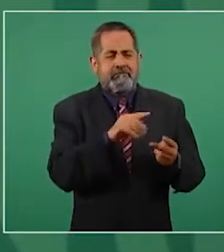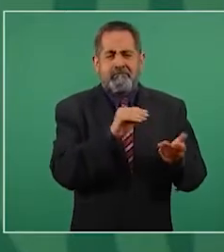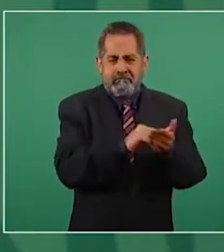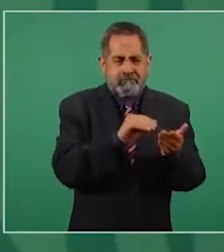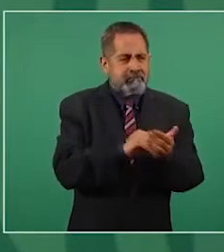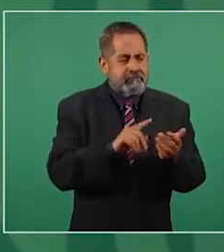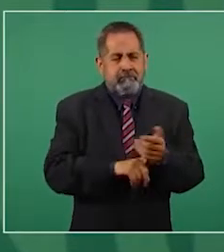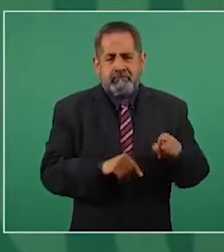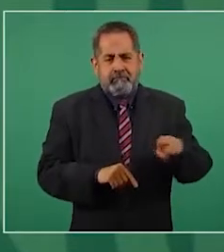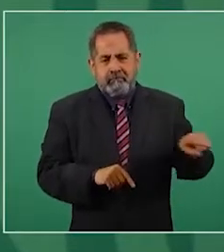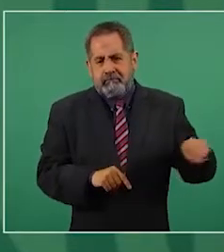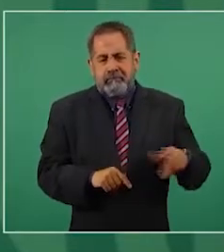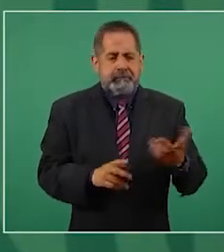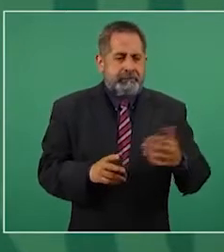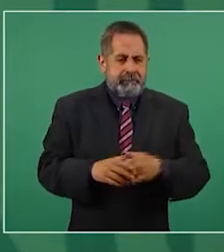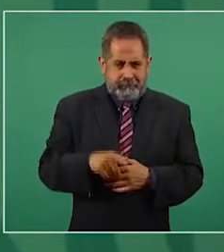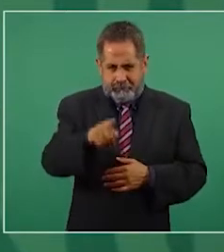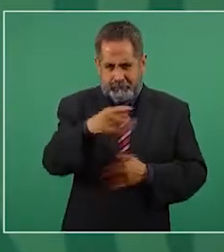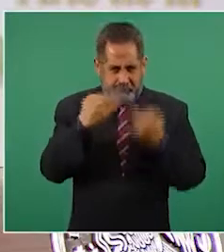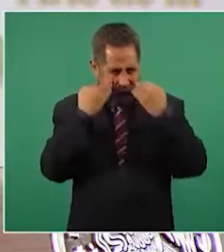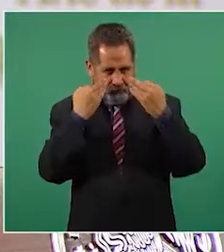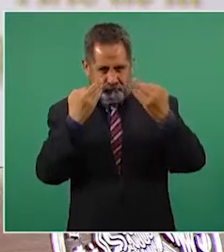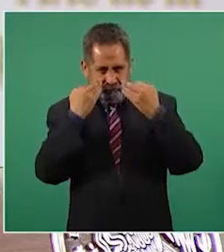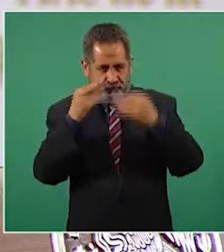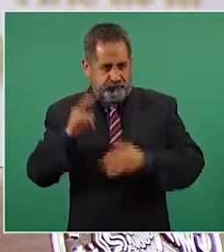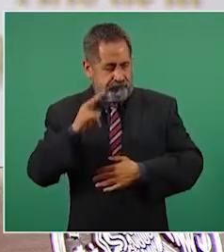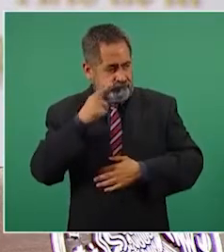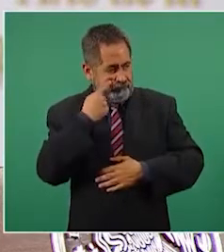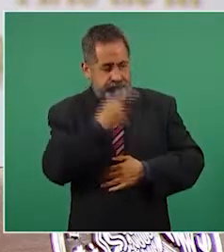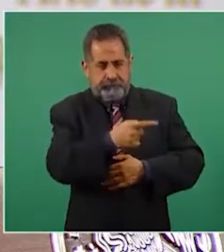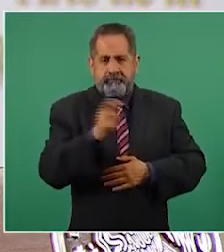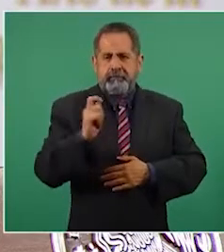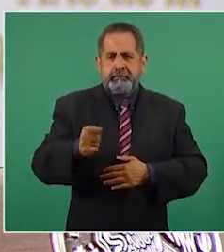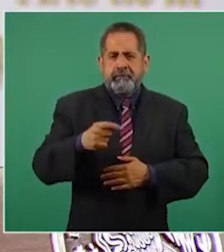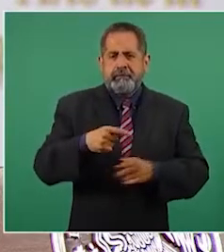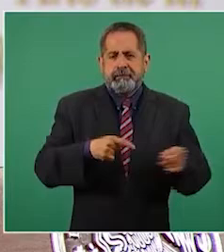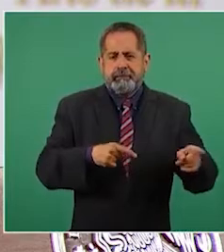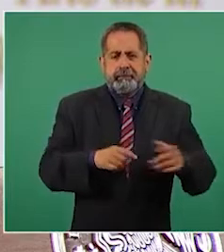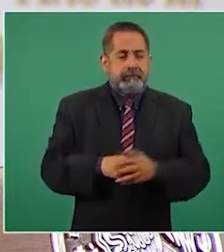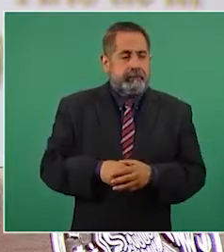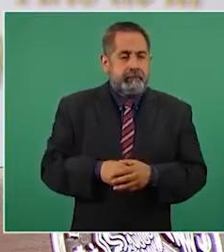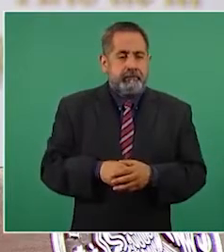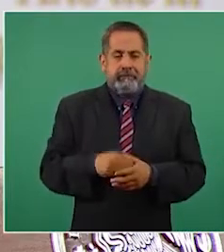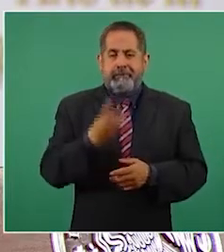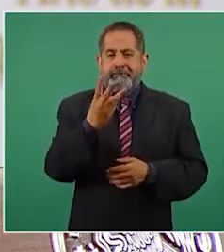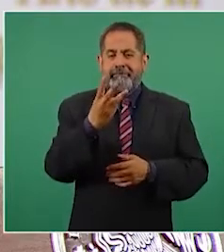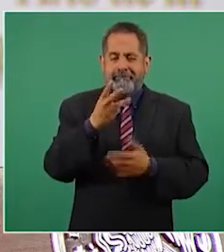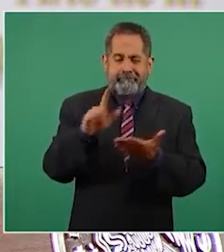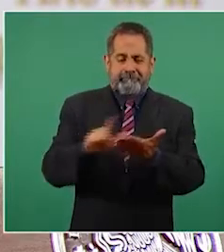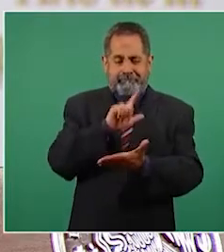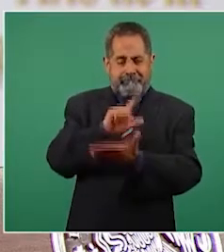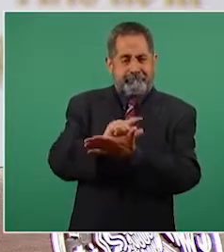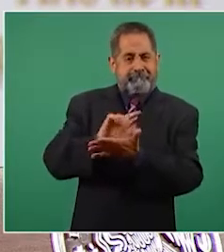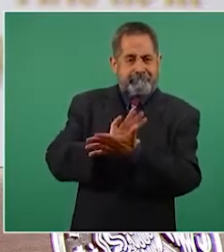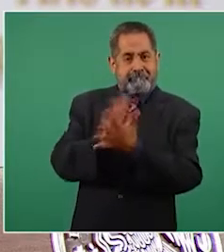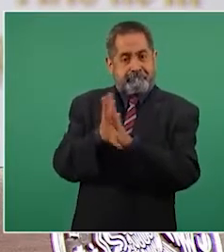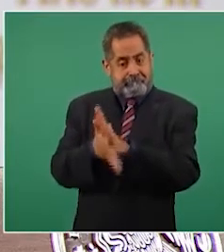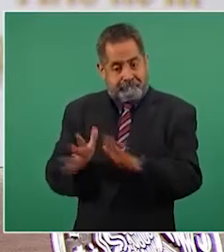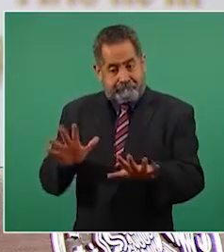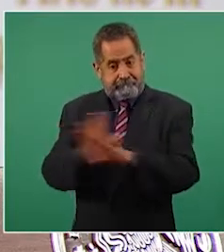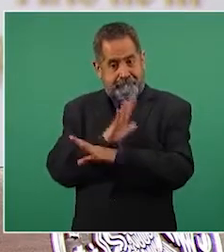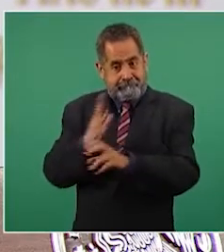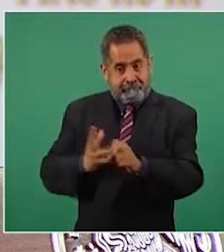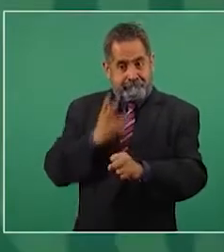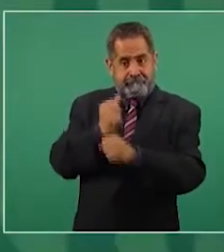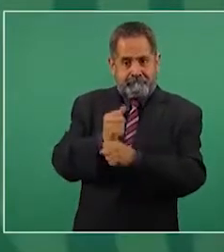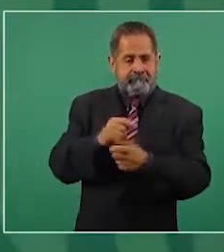ustedes pueden constatar que las tres reformas que se han aprobado,